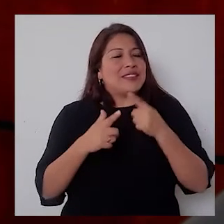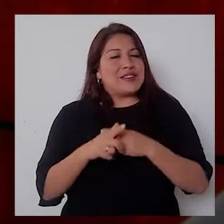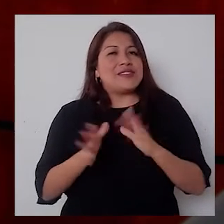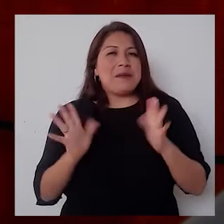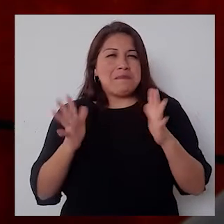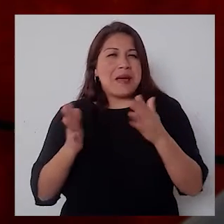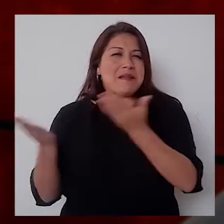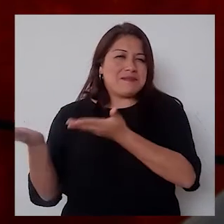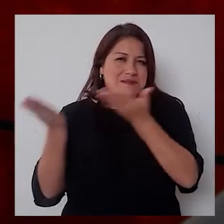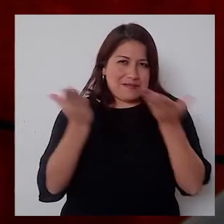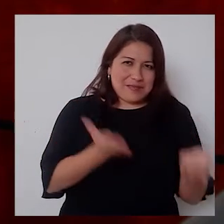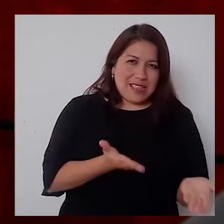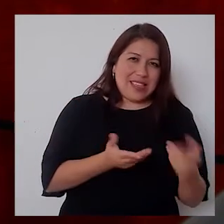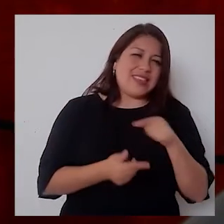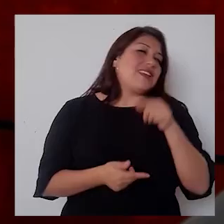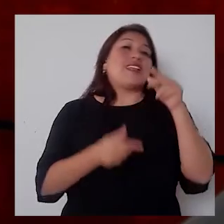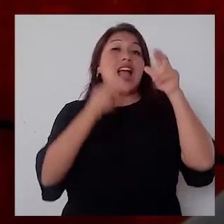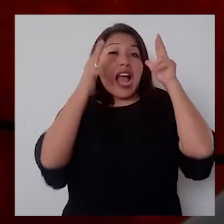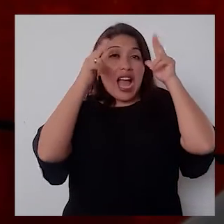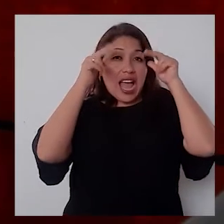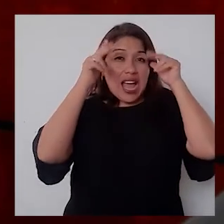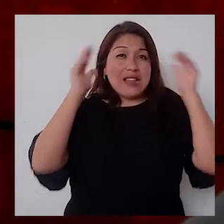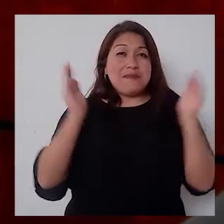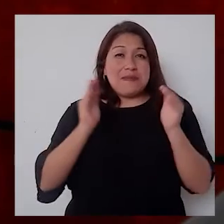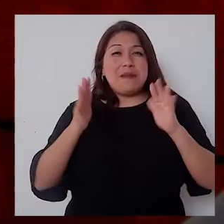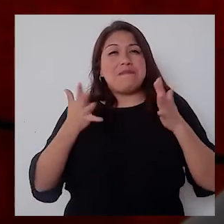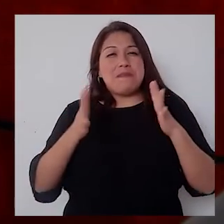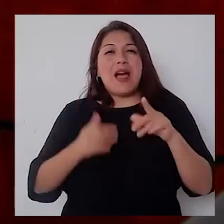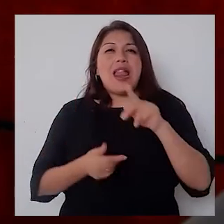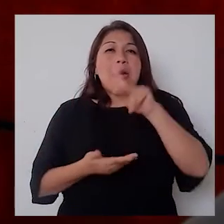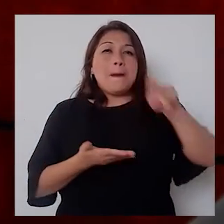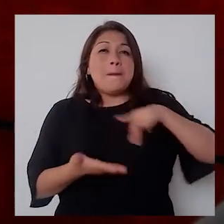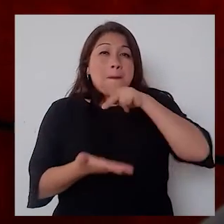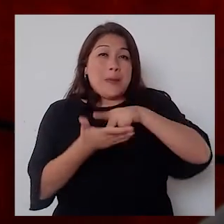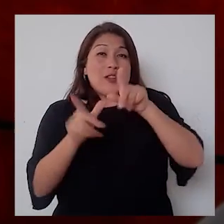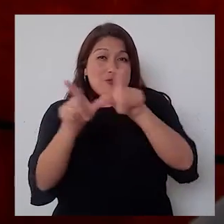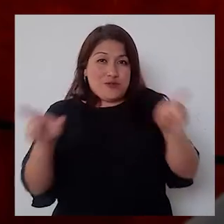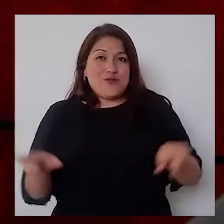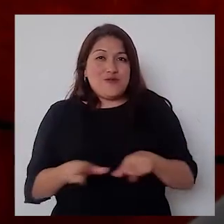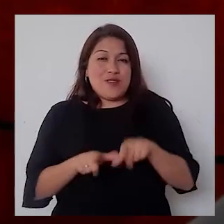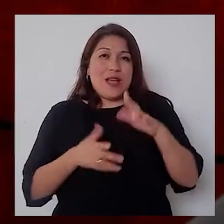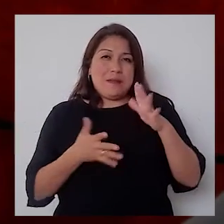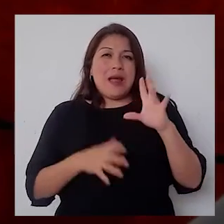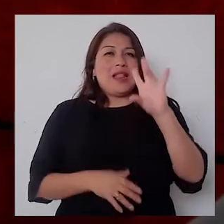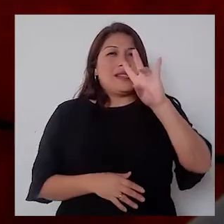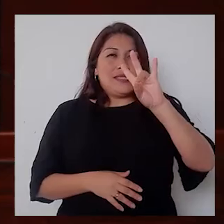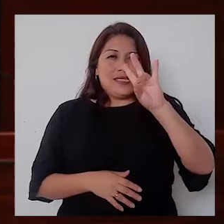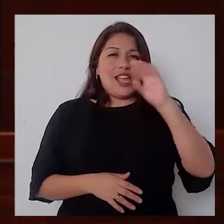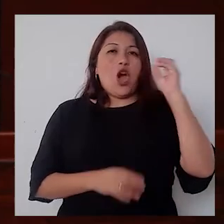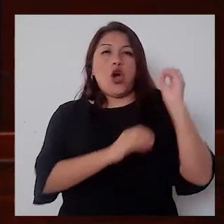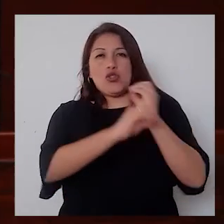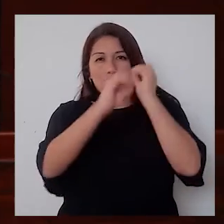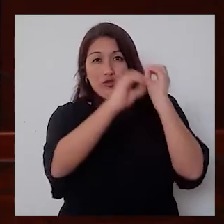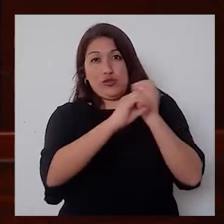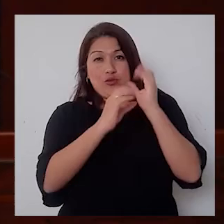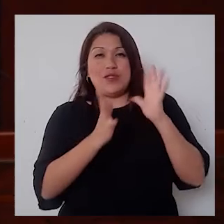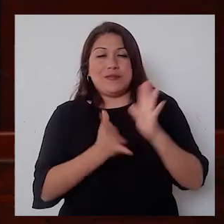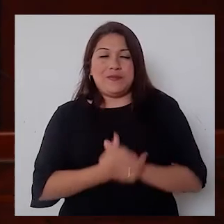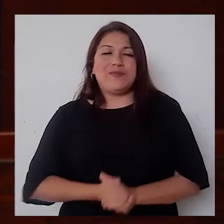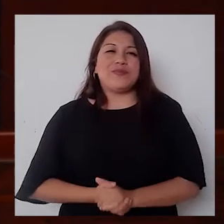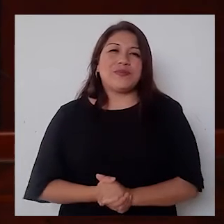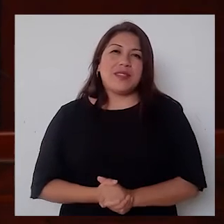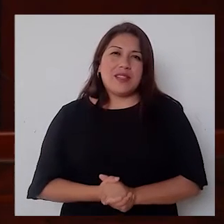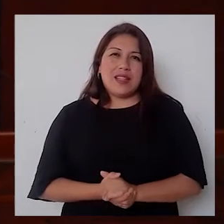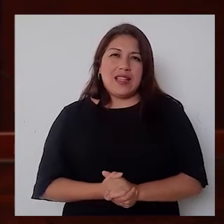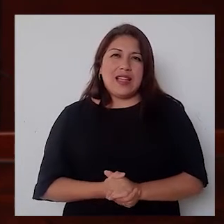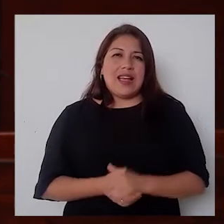primeros días de octubre ya deben estar esos caballitos en nuestros parques, ¿no? Para hacer otro tipo de terapias. Entonces, estamos hablando de